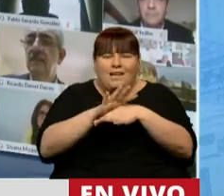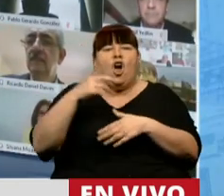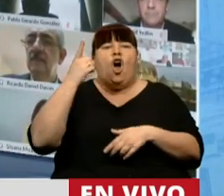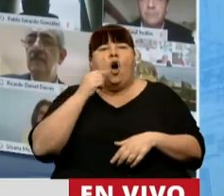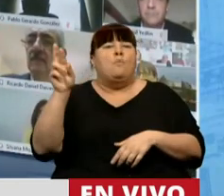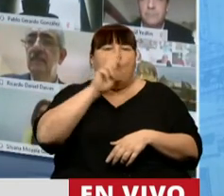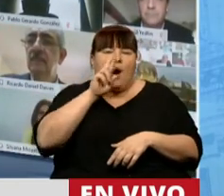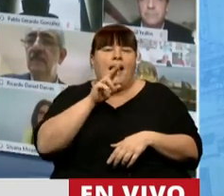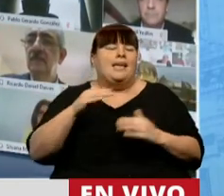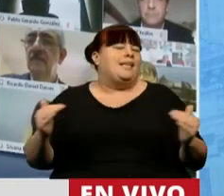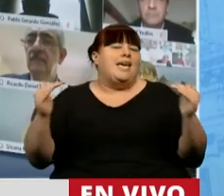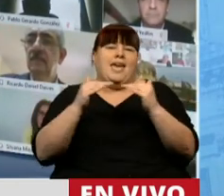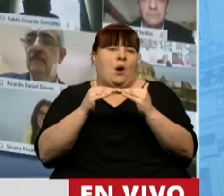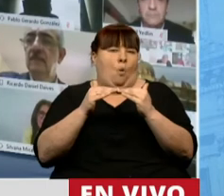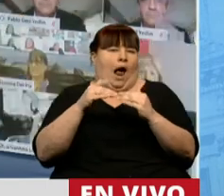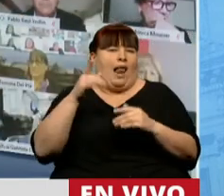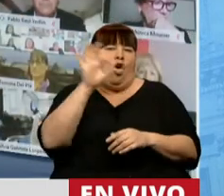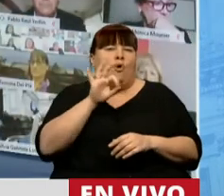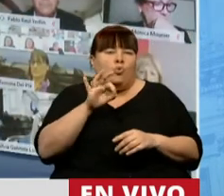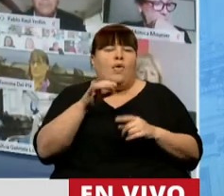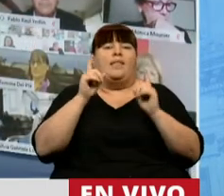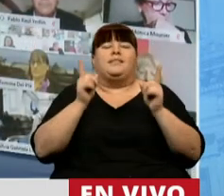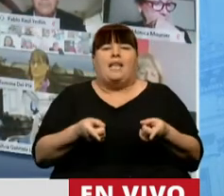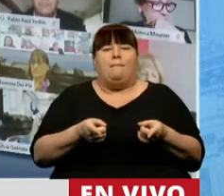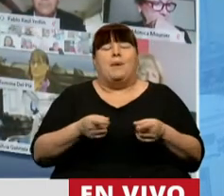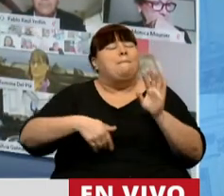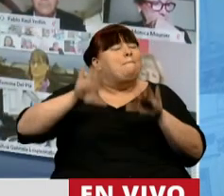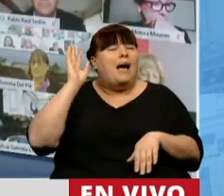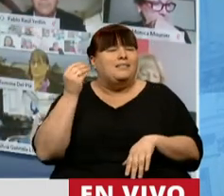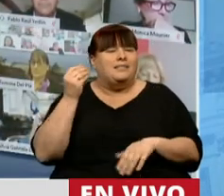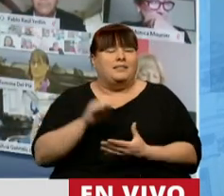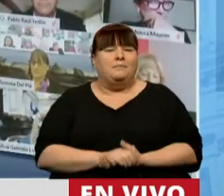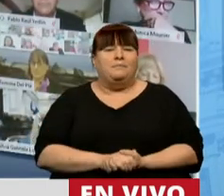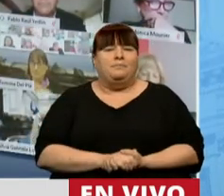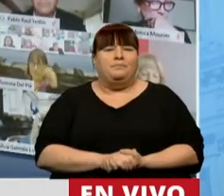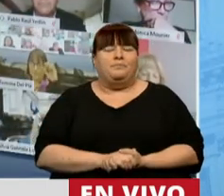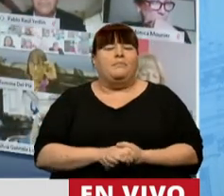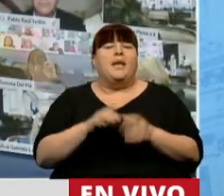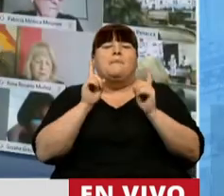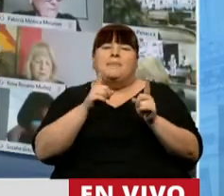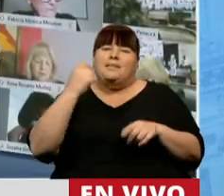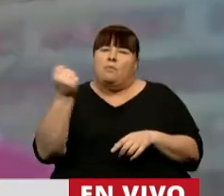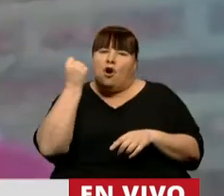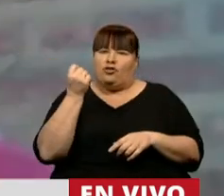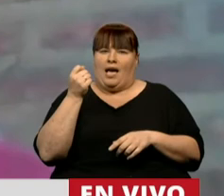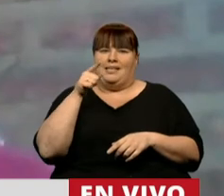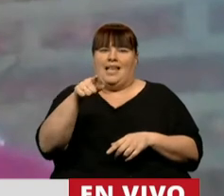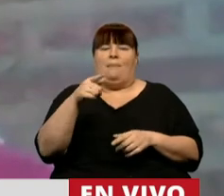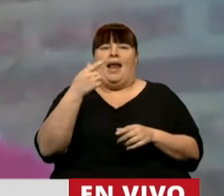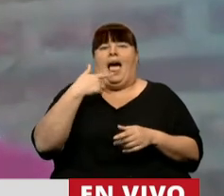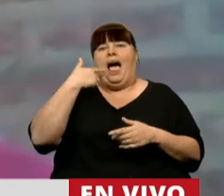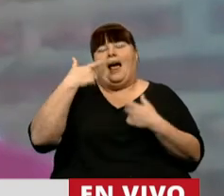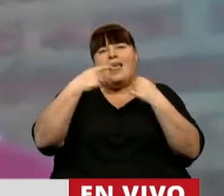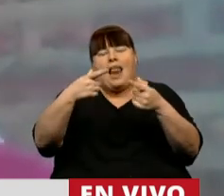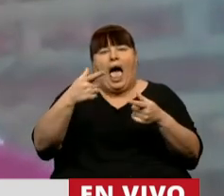mujeres y hombres tengan la misma igualdad de oportunidades y sobre todo la misma importancia en su voz,